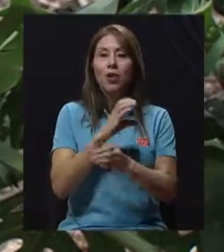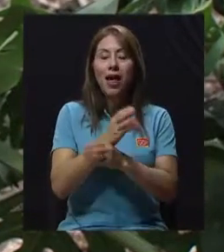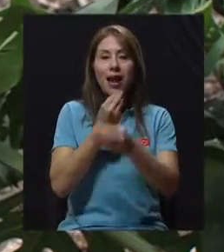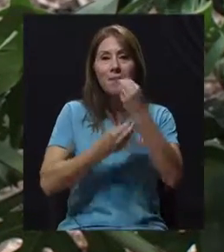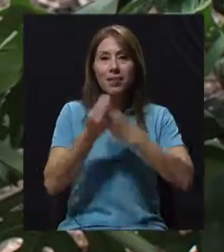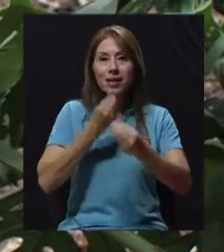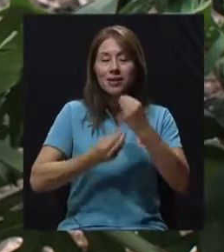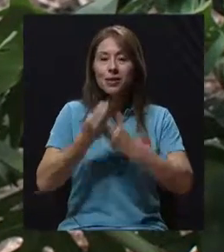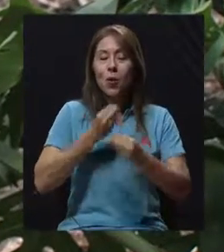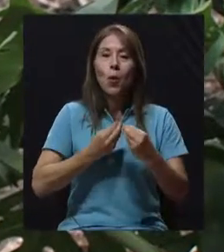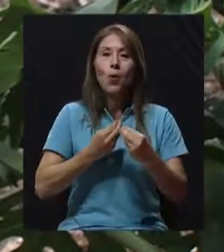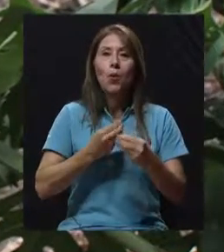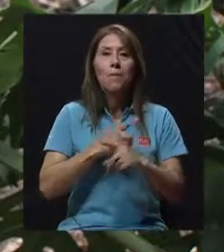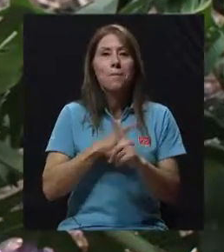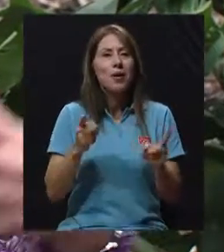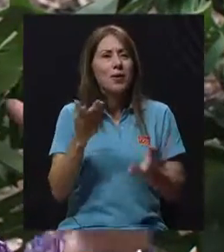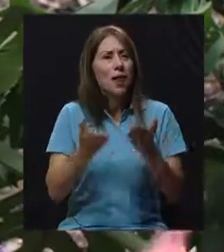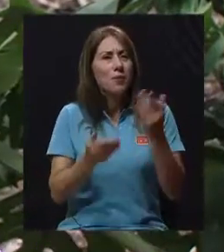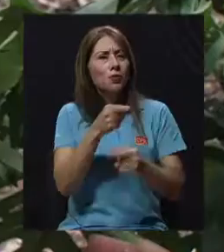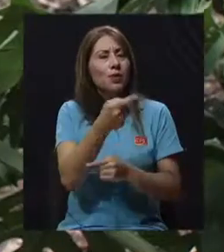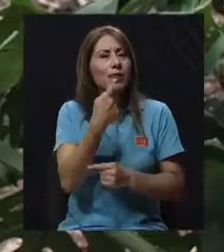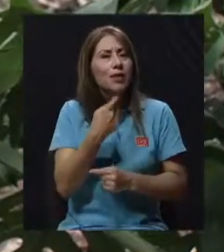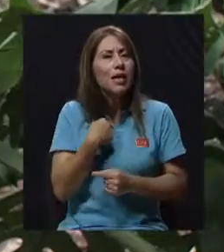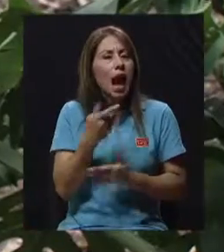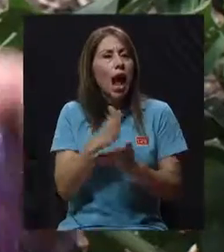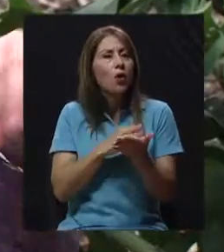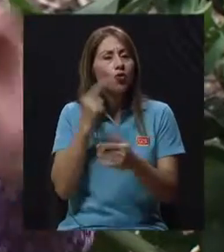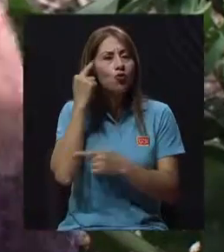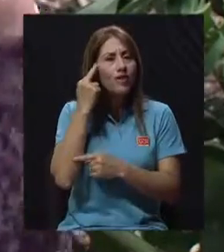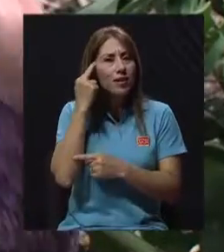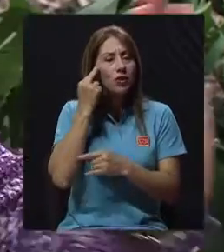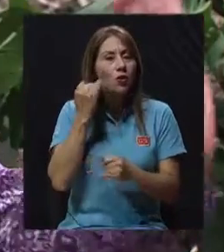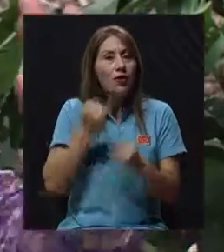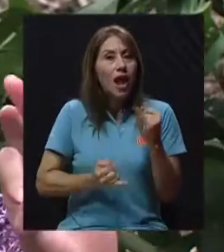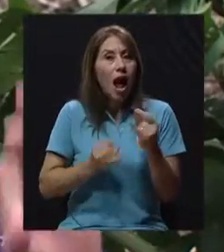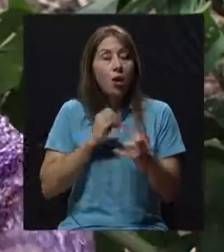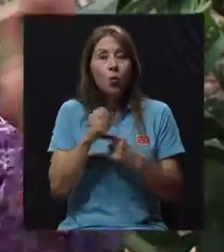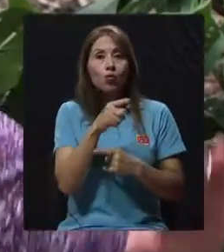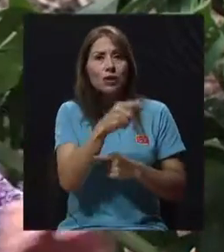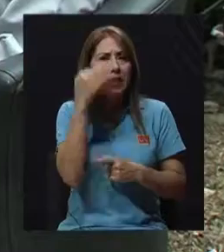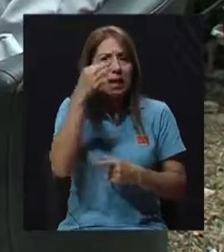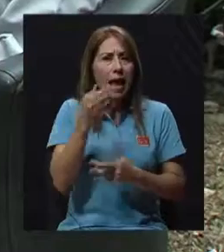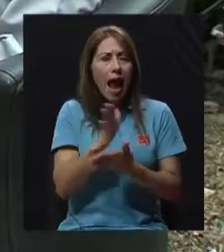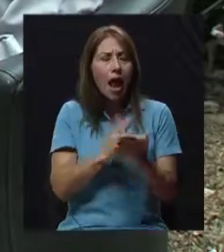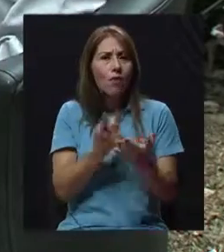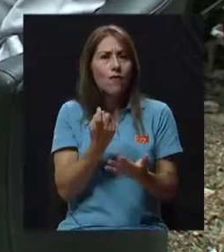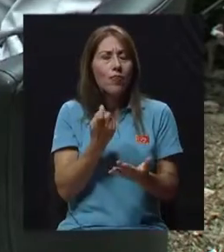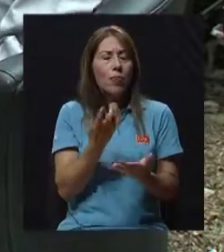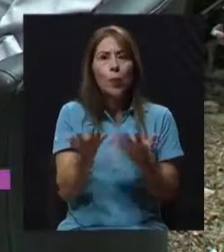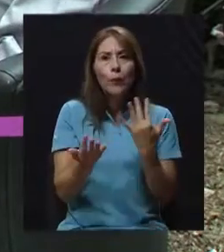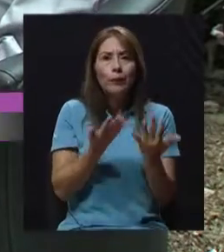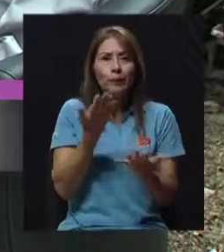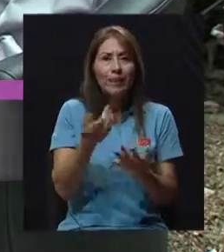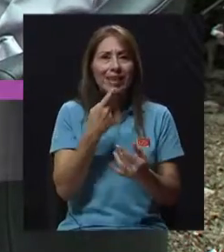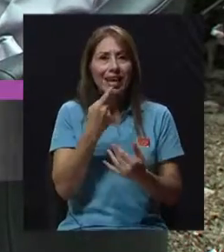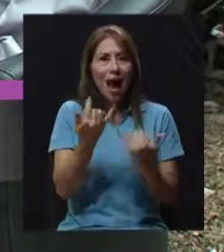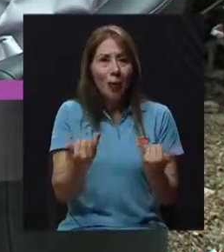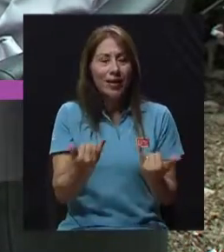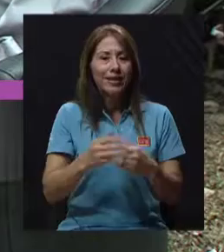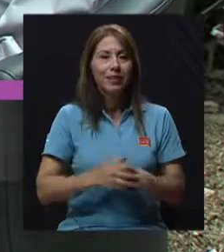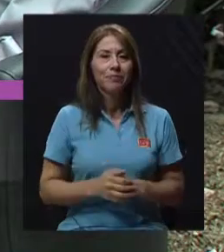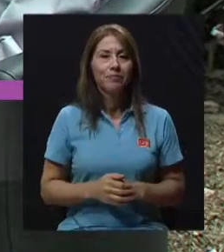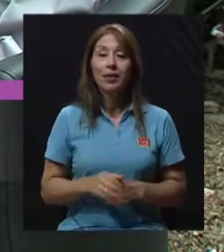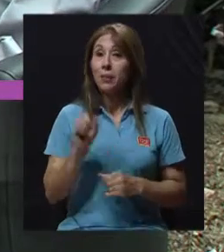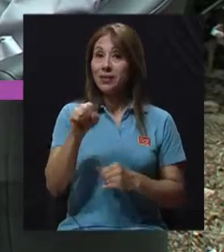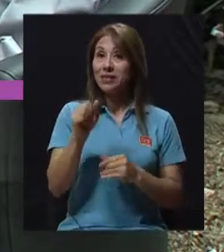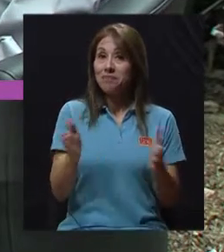nuestra alimentación, pero si sería oportuno que nos deje una reflexión final o si algo se nos quedó, como le digo, que nos mencione ahorita. Sí, pues, instale